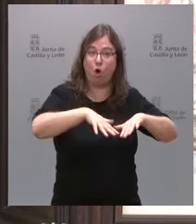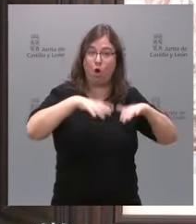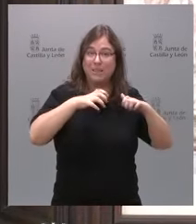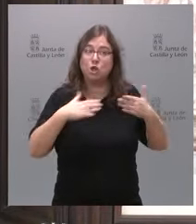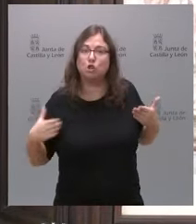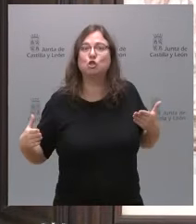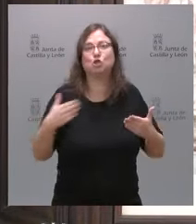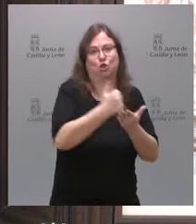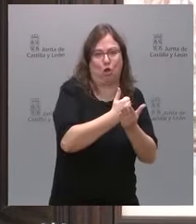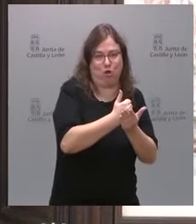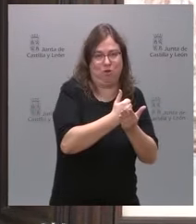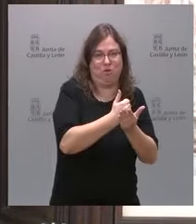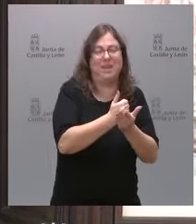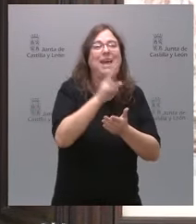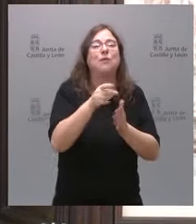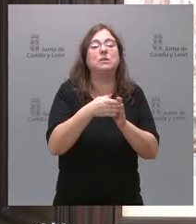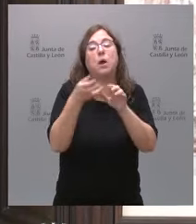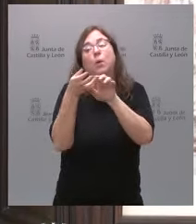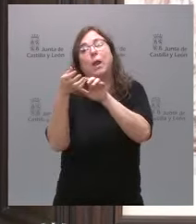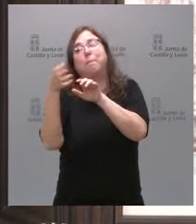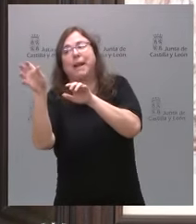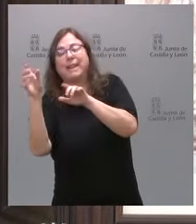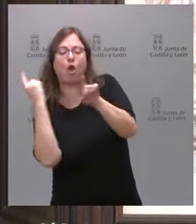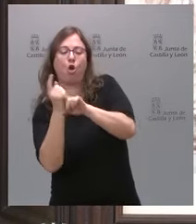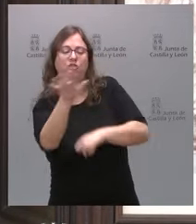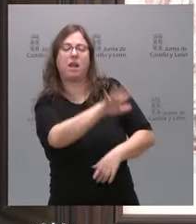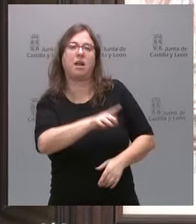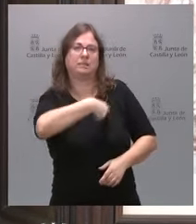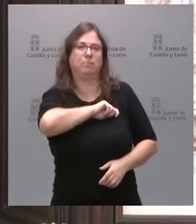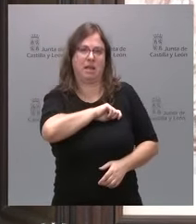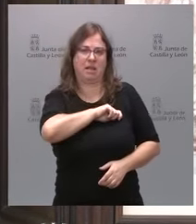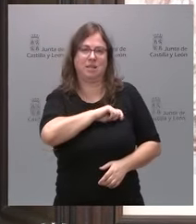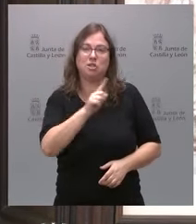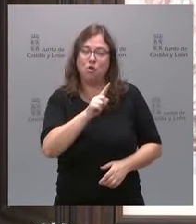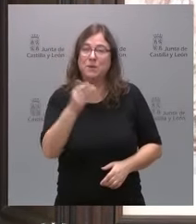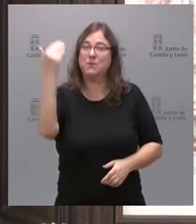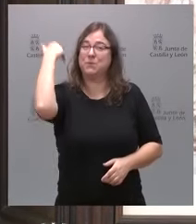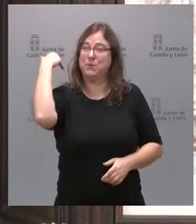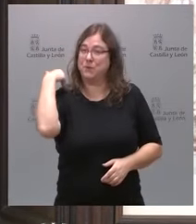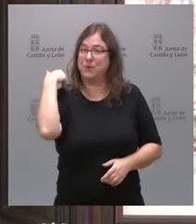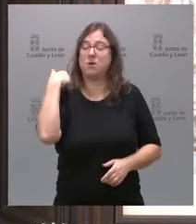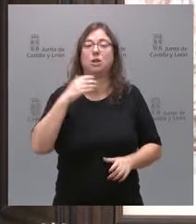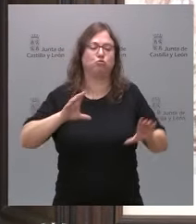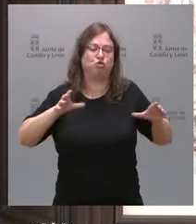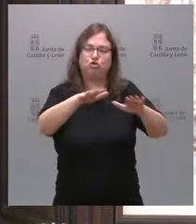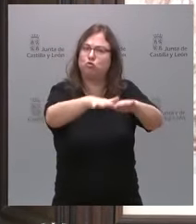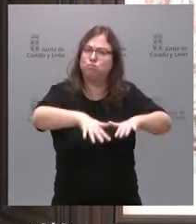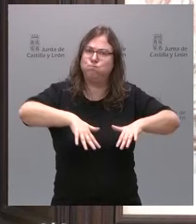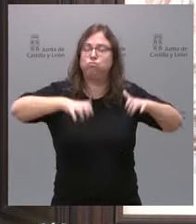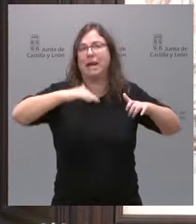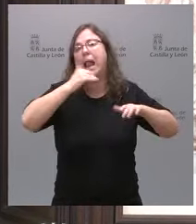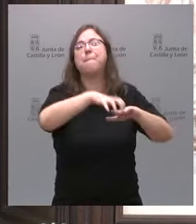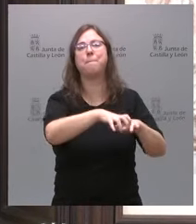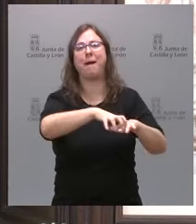no es de una parte de España contra otra parte de España. Fue todo o la inmensa